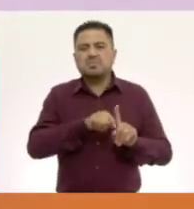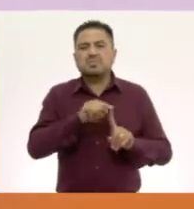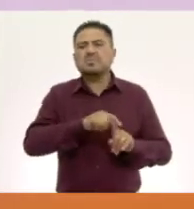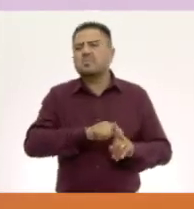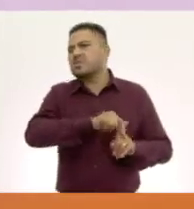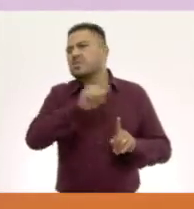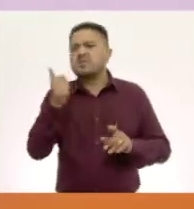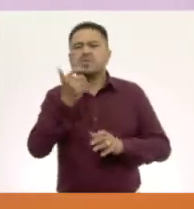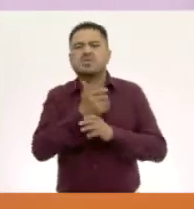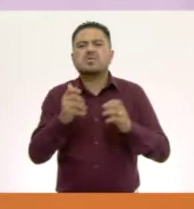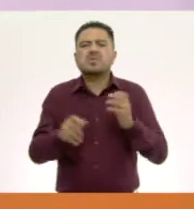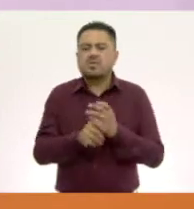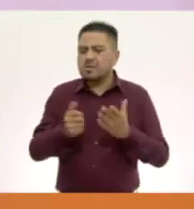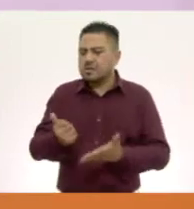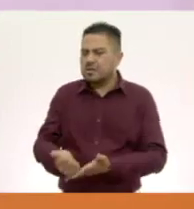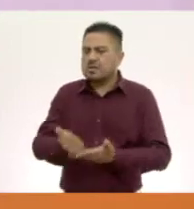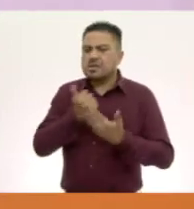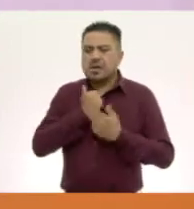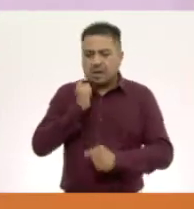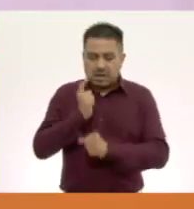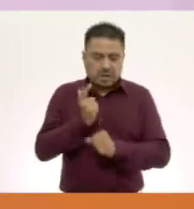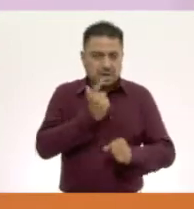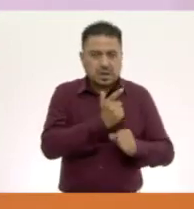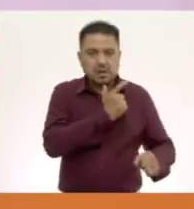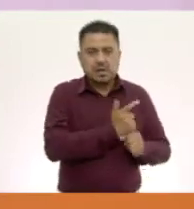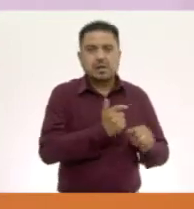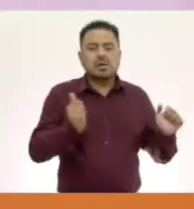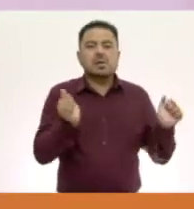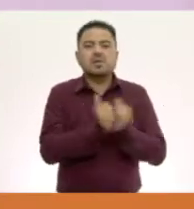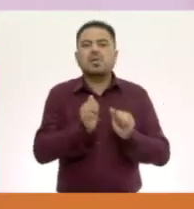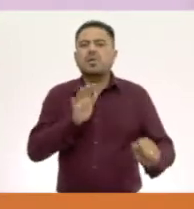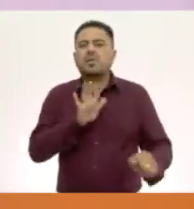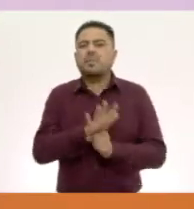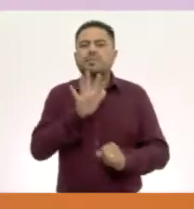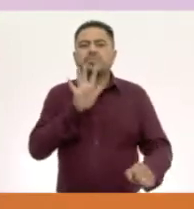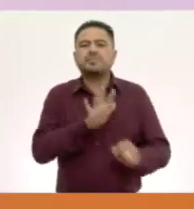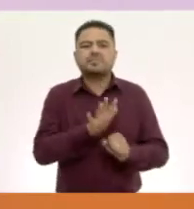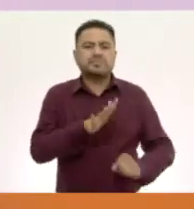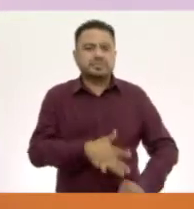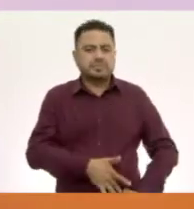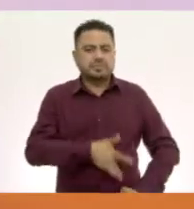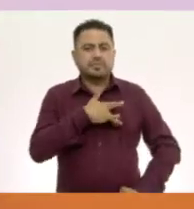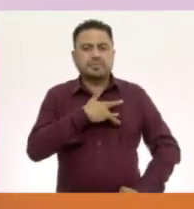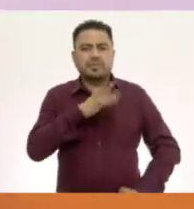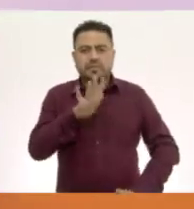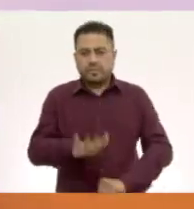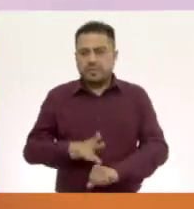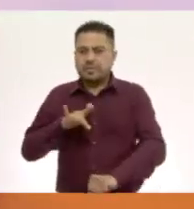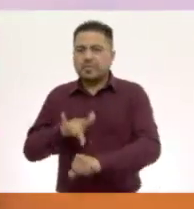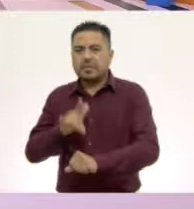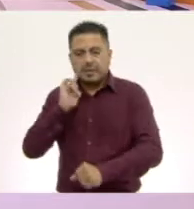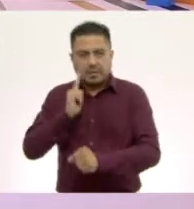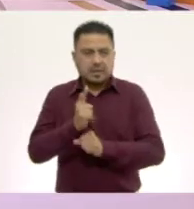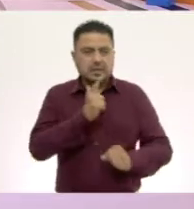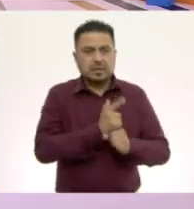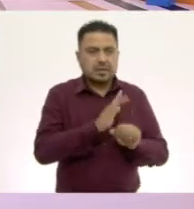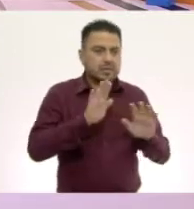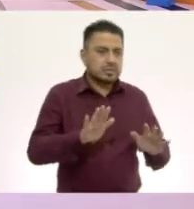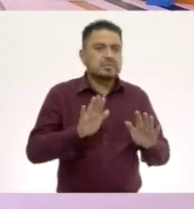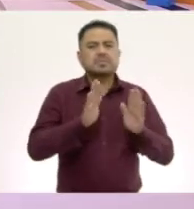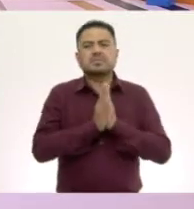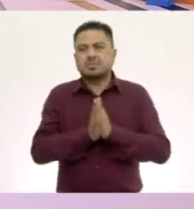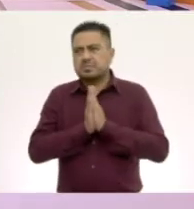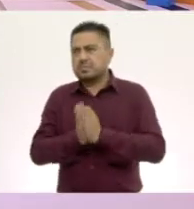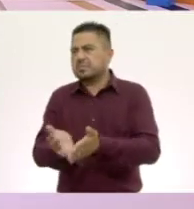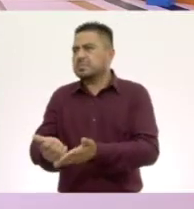¿qué otro elemento nos ayuda a identificar el sentido del tacto? Vamos a ver. Ale, te pido un